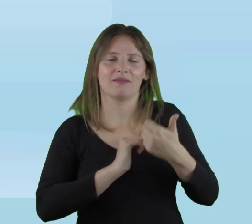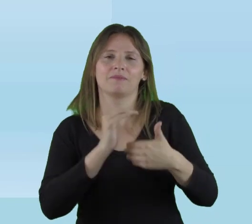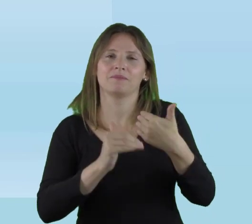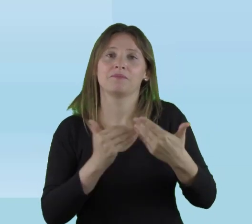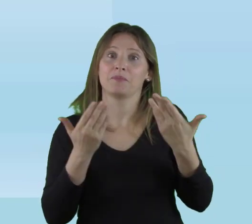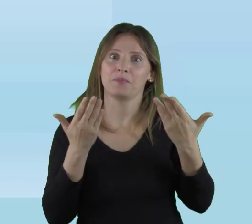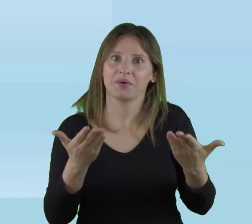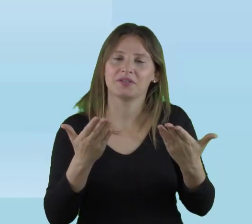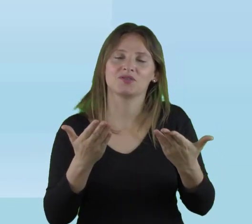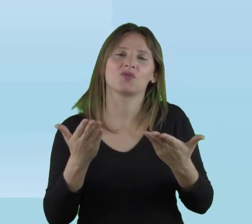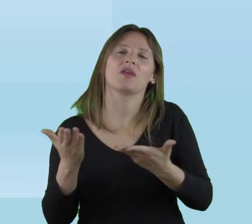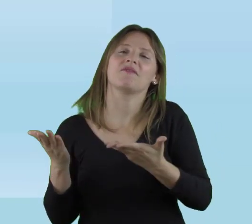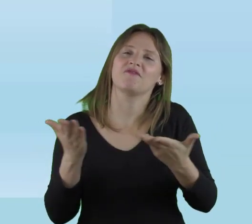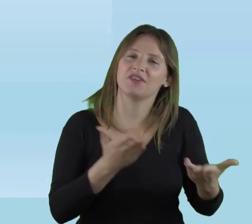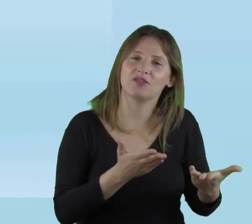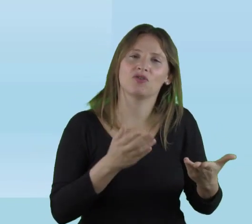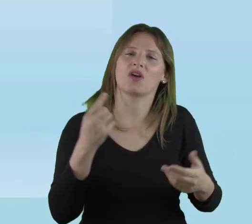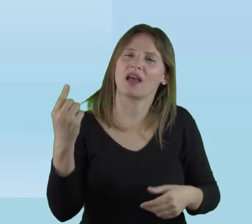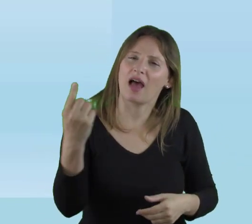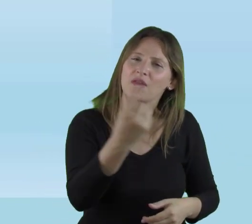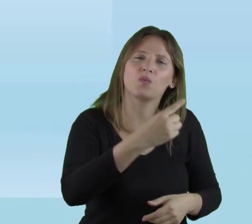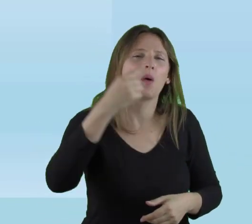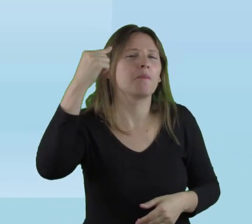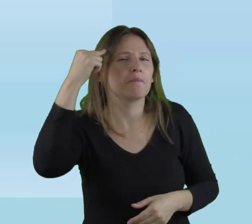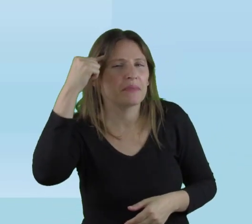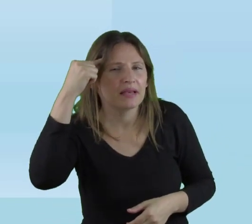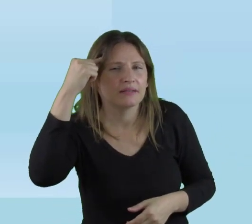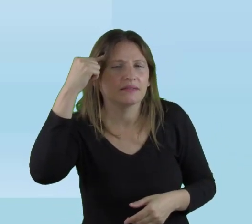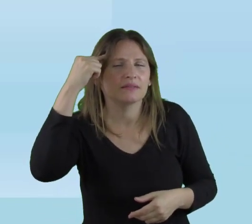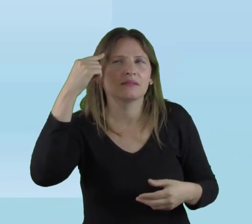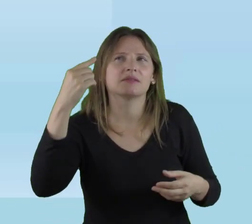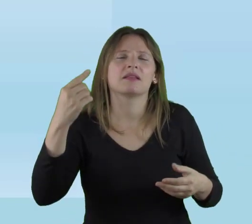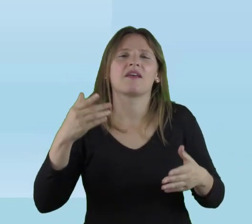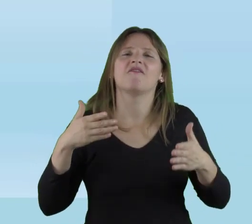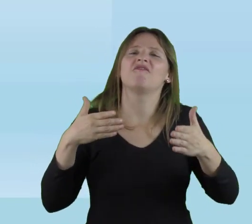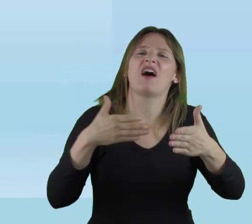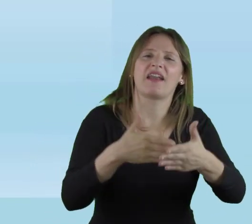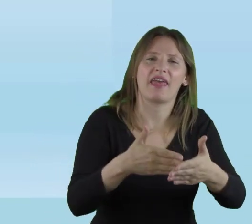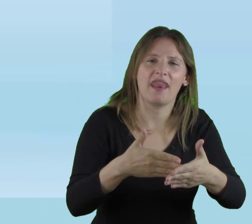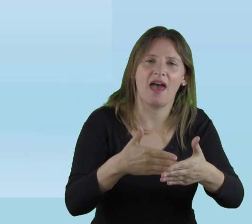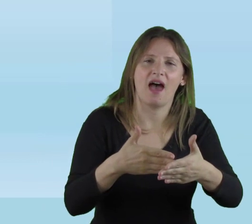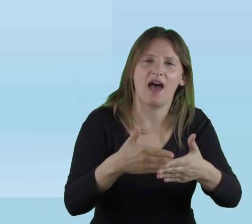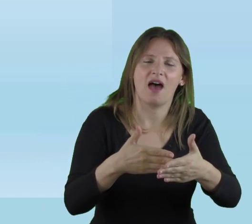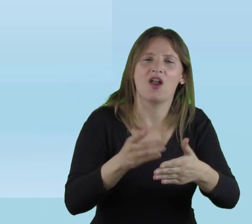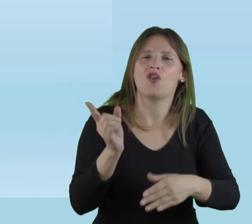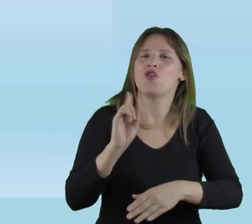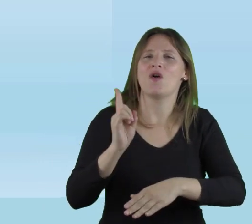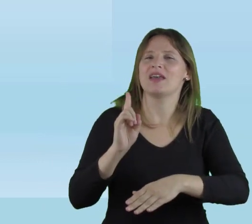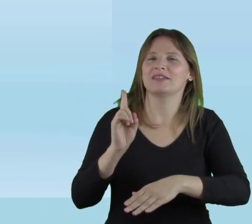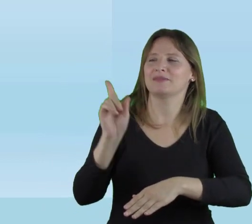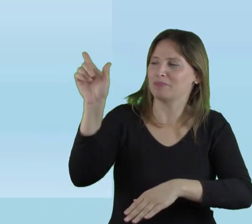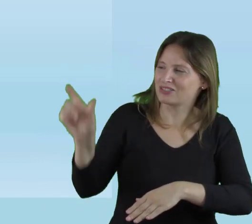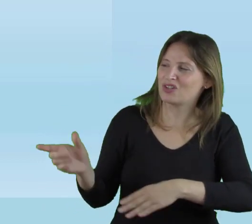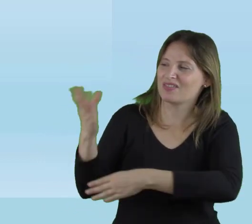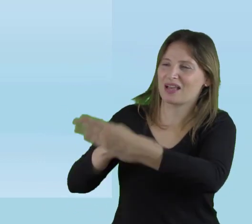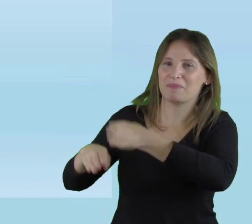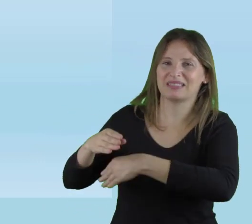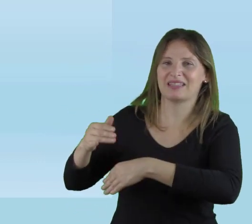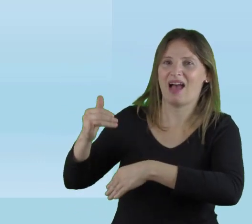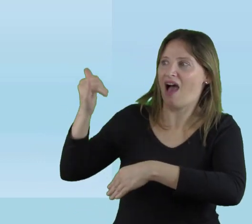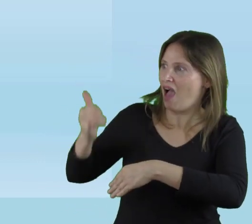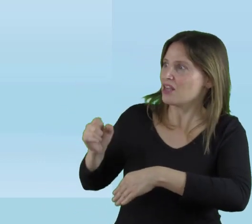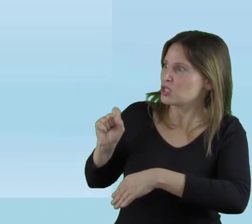Por eso yo les invito a reflexionar. La barrera no es la persona que tiene la